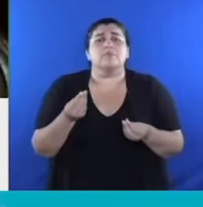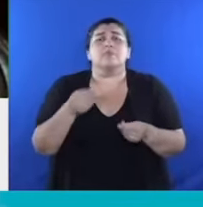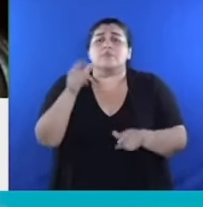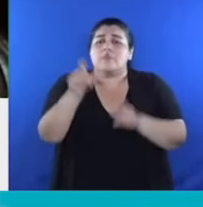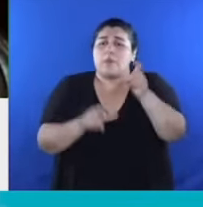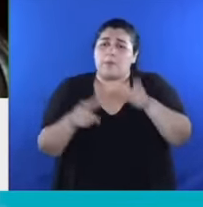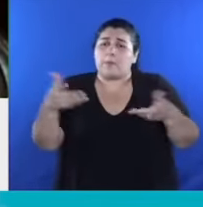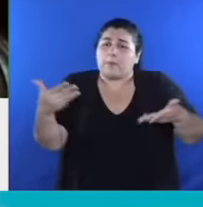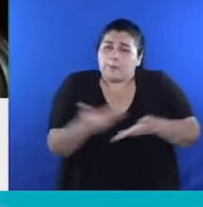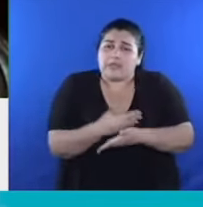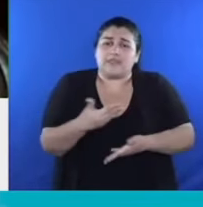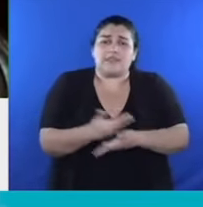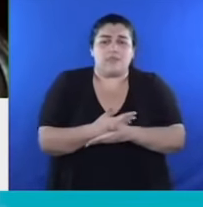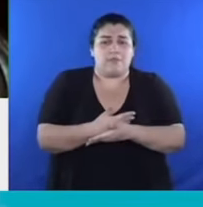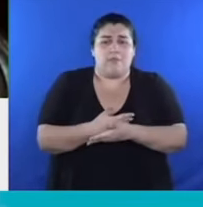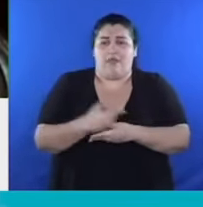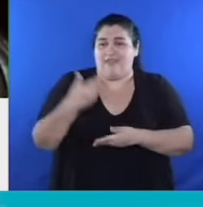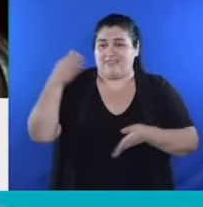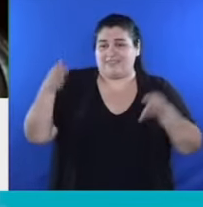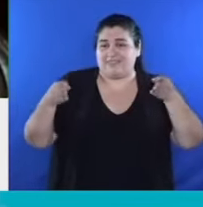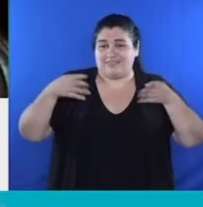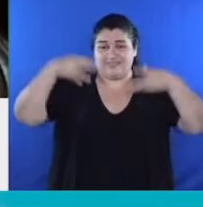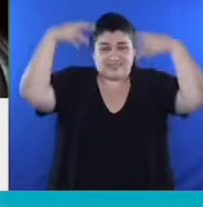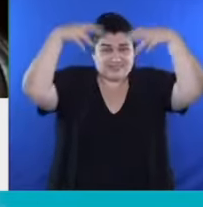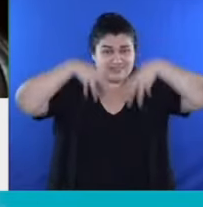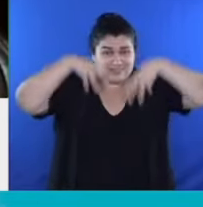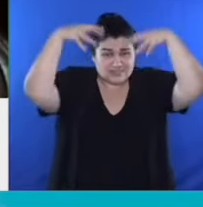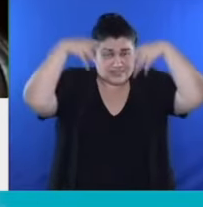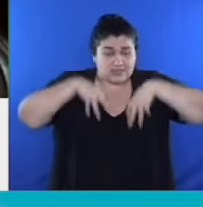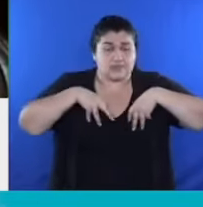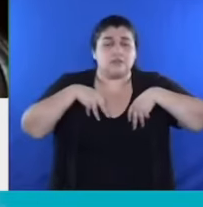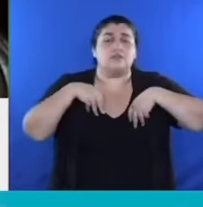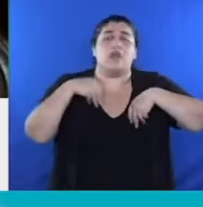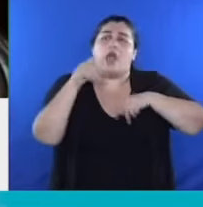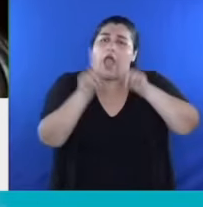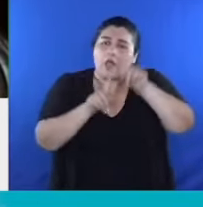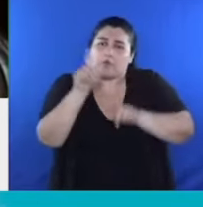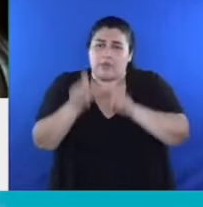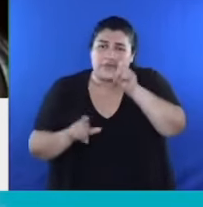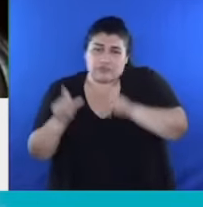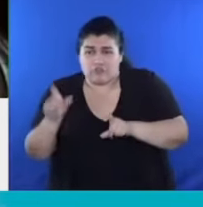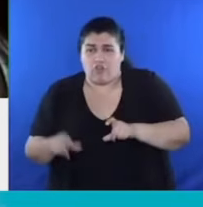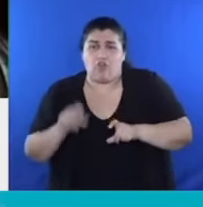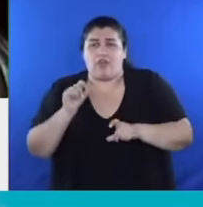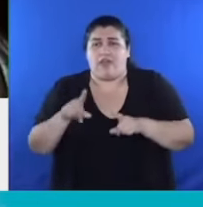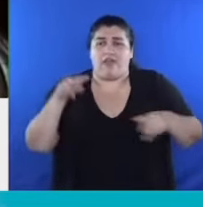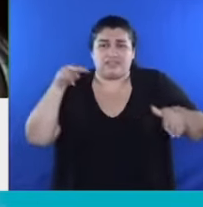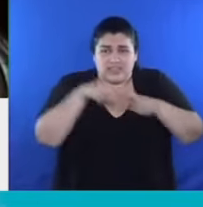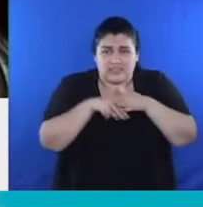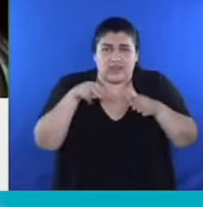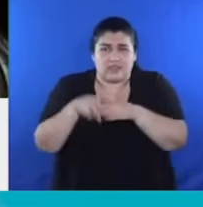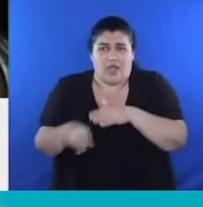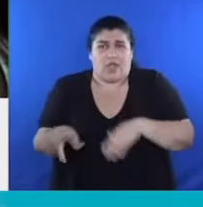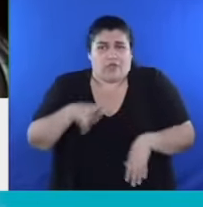víctimas fatales del temporal y también con aquellas que todavía están hospitalizadas,